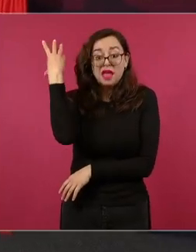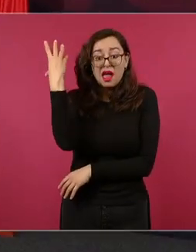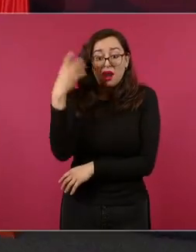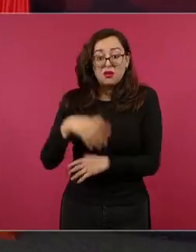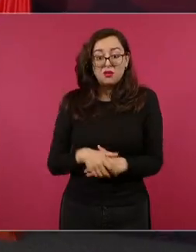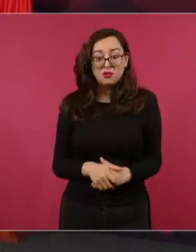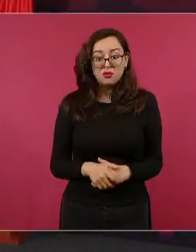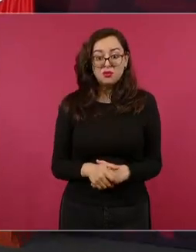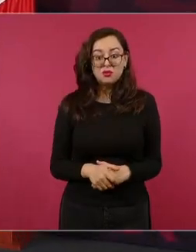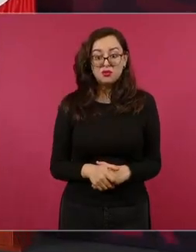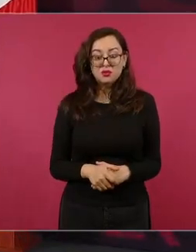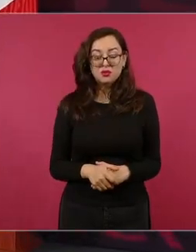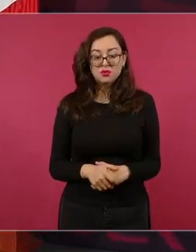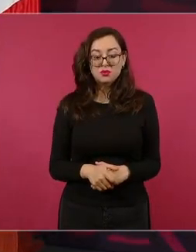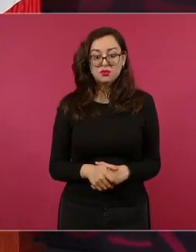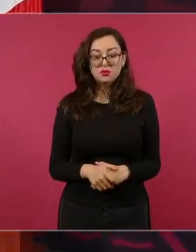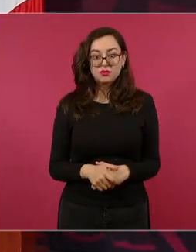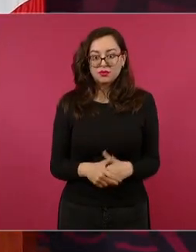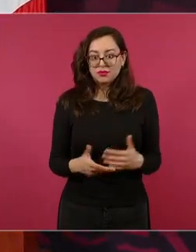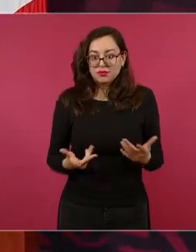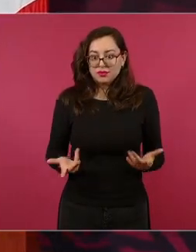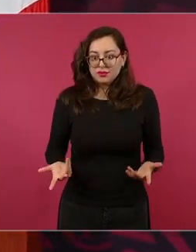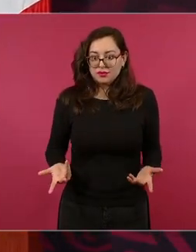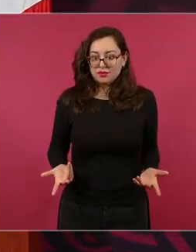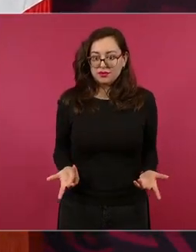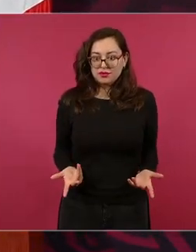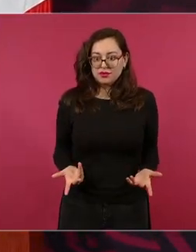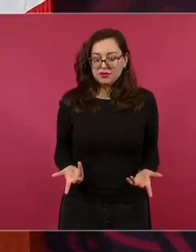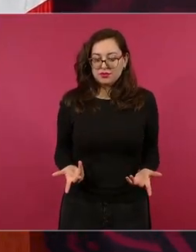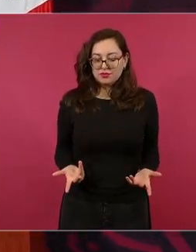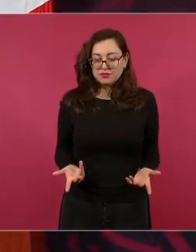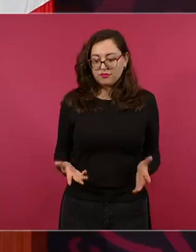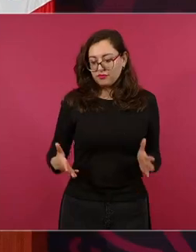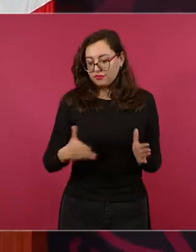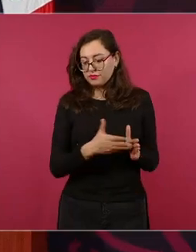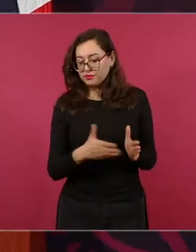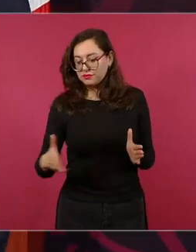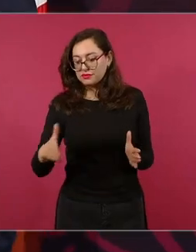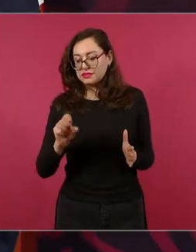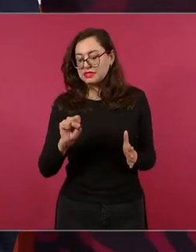la revolución más importante del siglo veinte